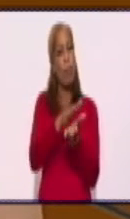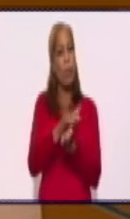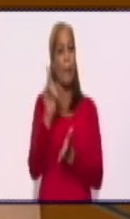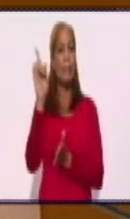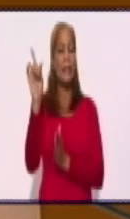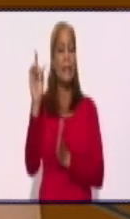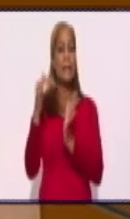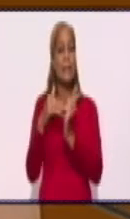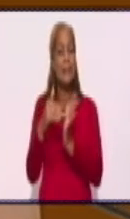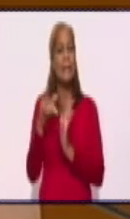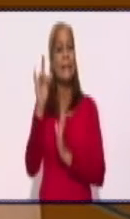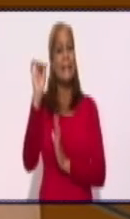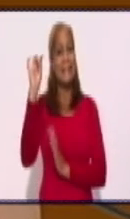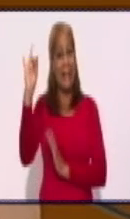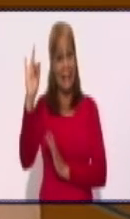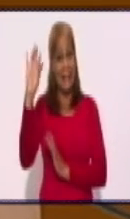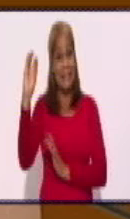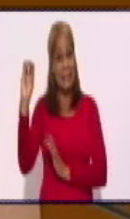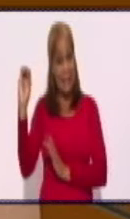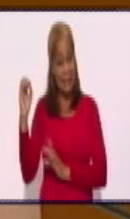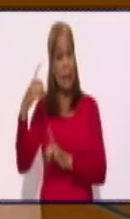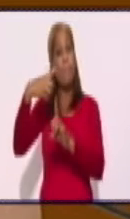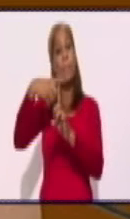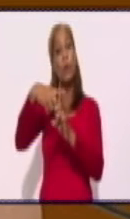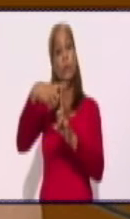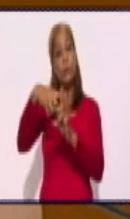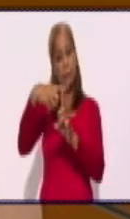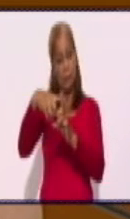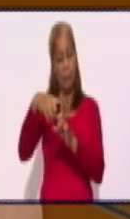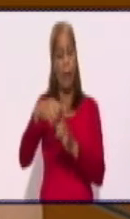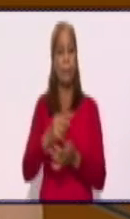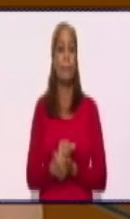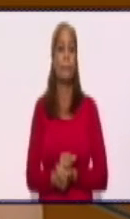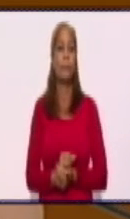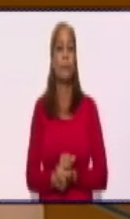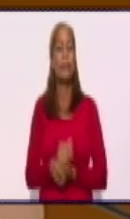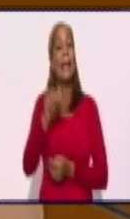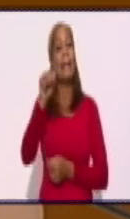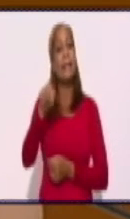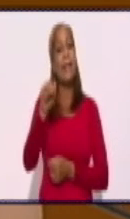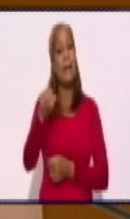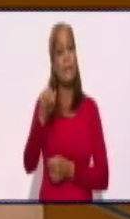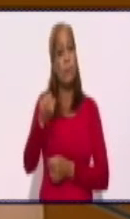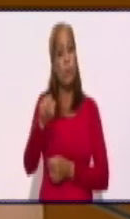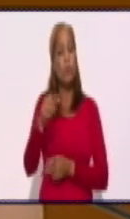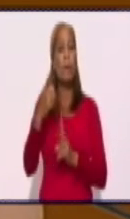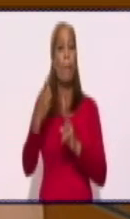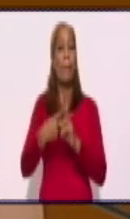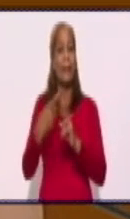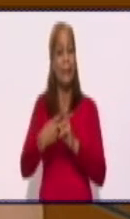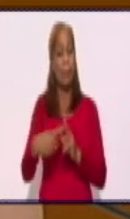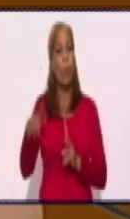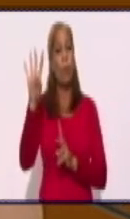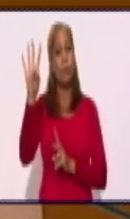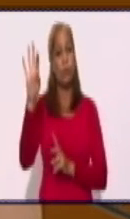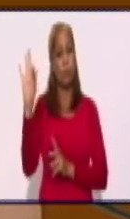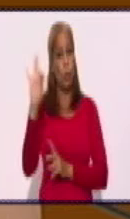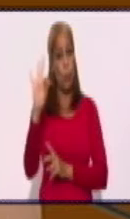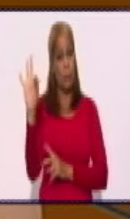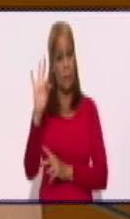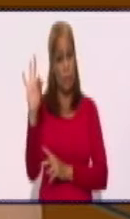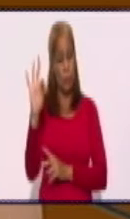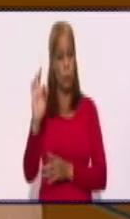personas ya confirmadas a la COVID en 15 días. Y de ellos Bayamo con 488,